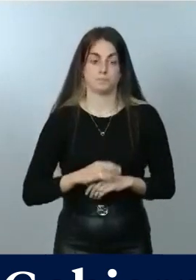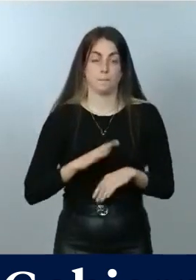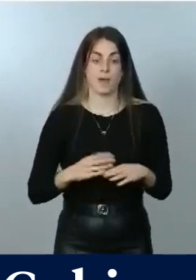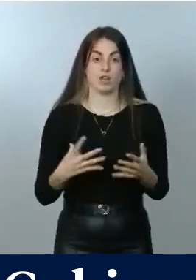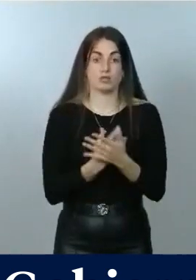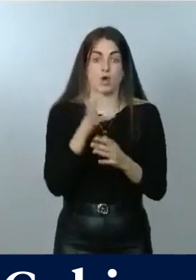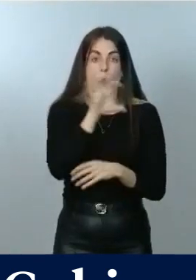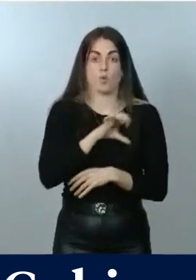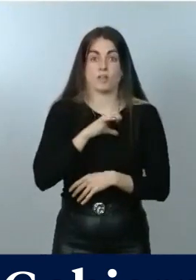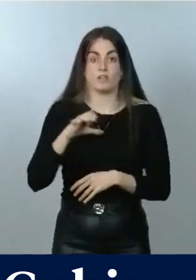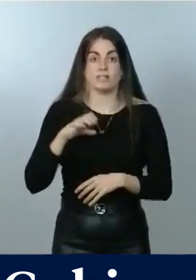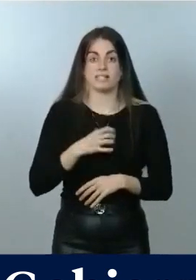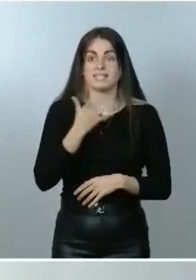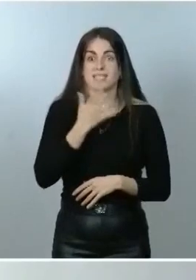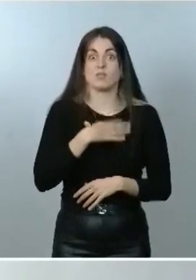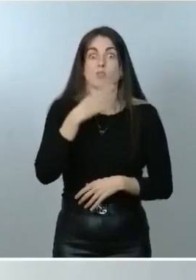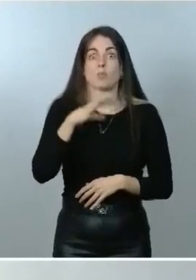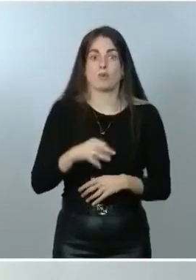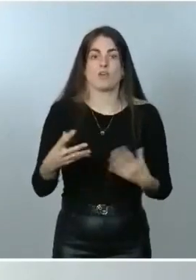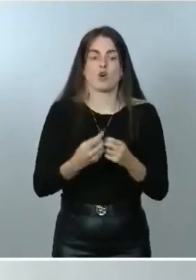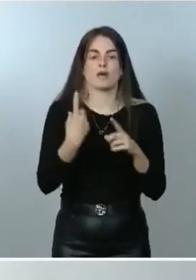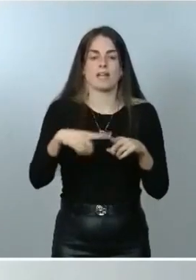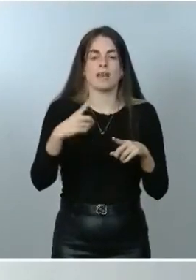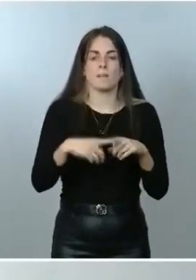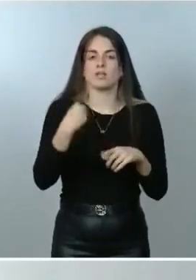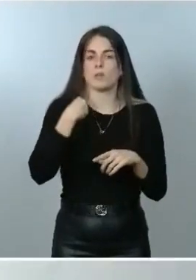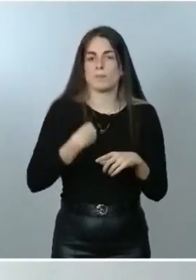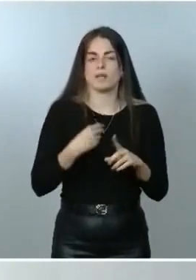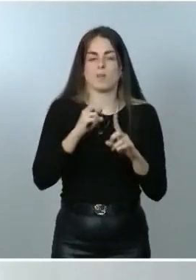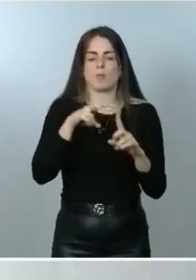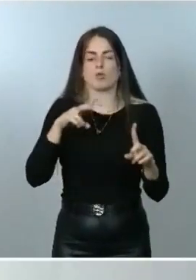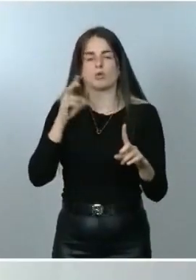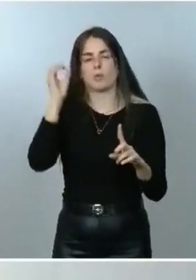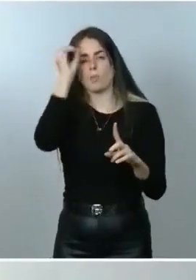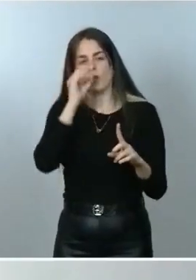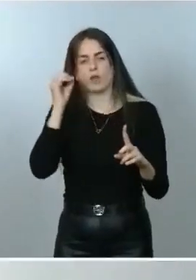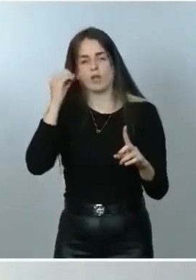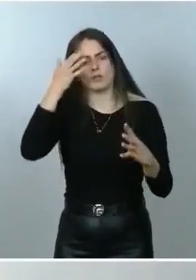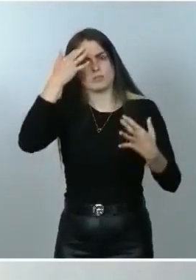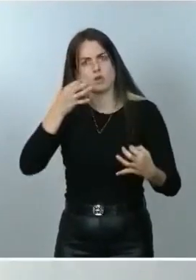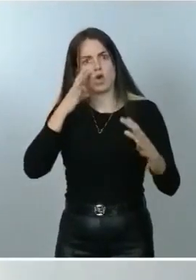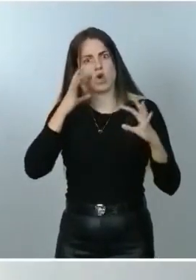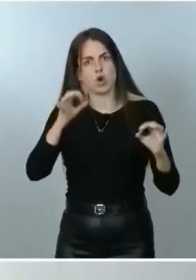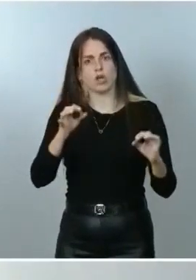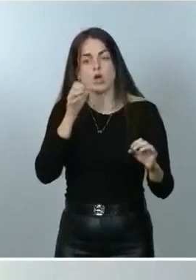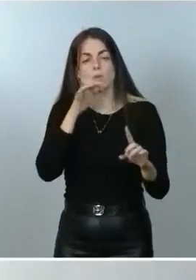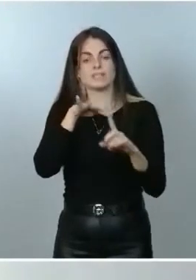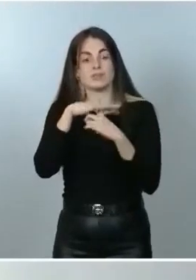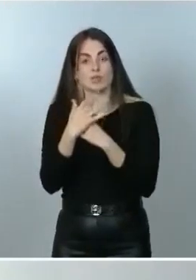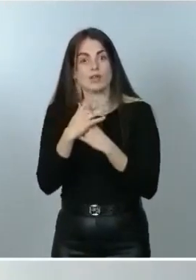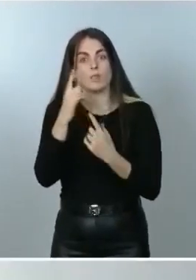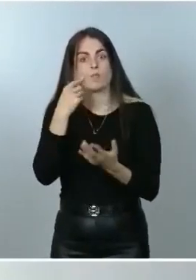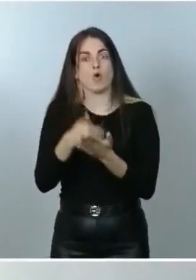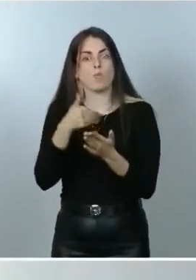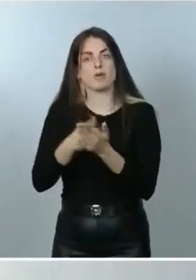puedan, con los mismos elementos de juicio, con las mismas circunstancias de decisión, proponer lo mismo a los